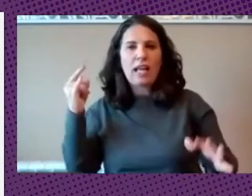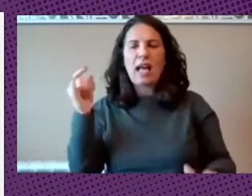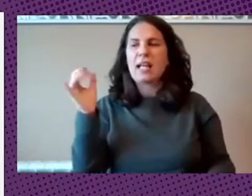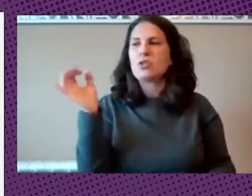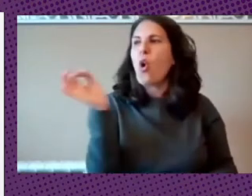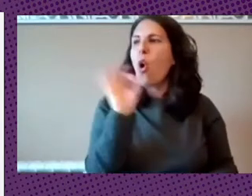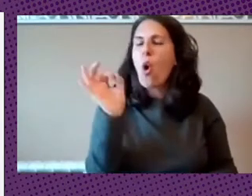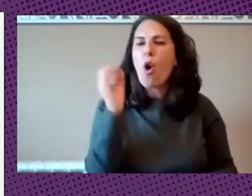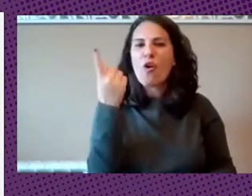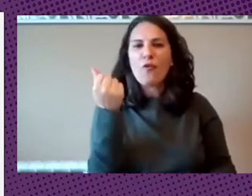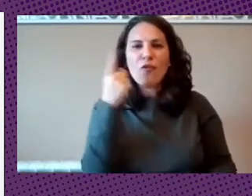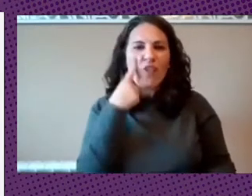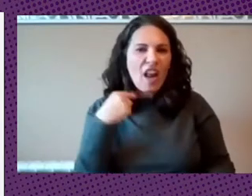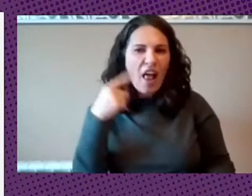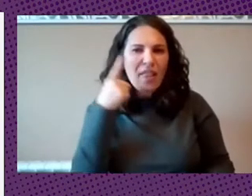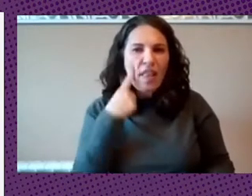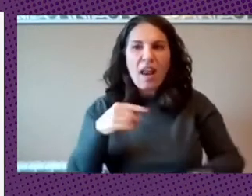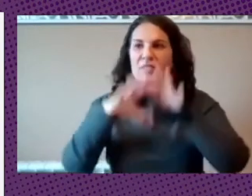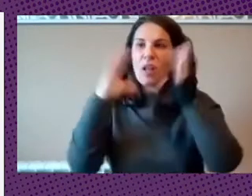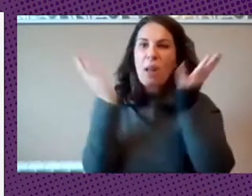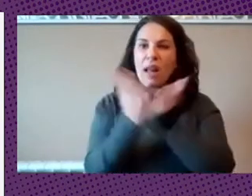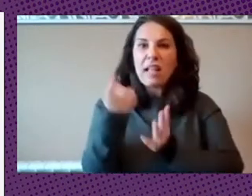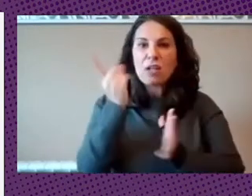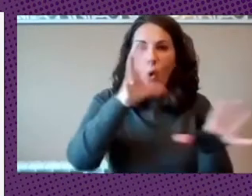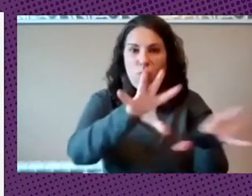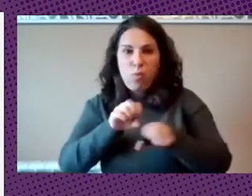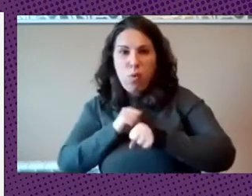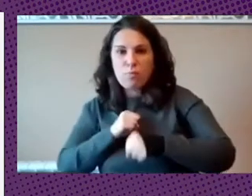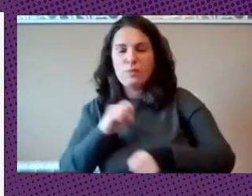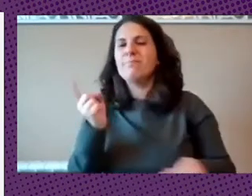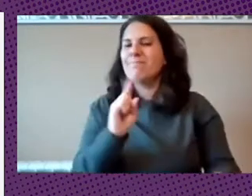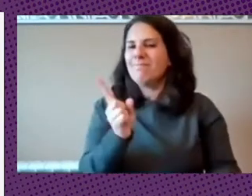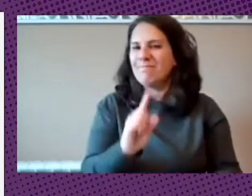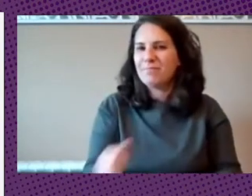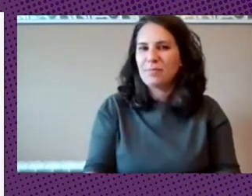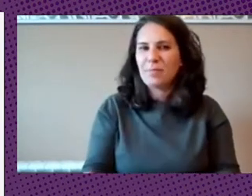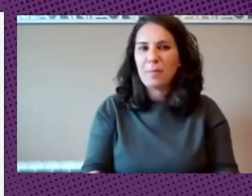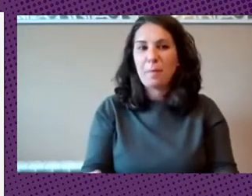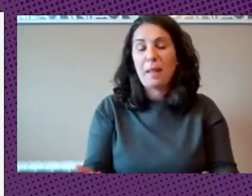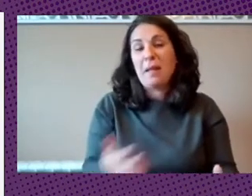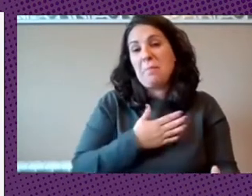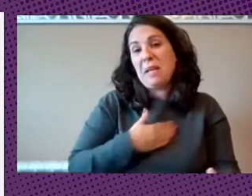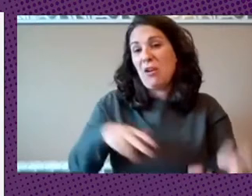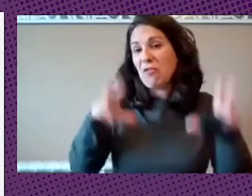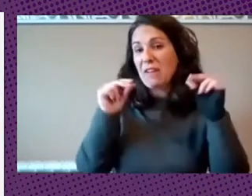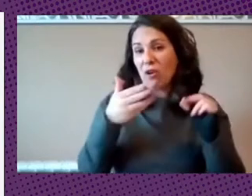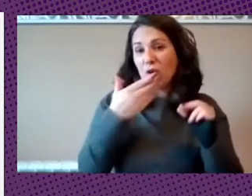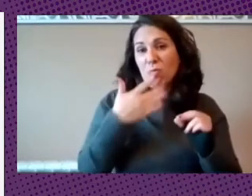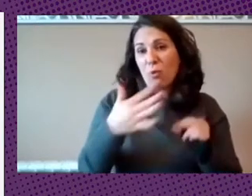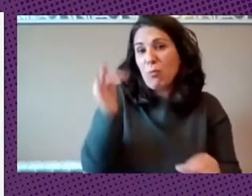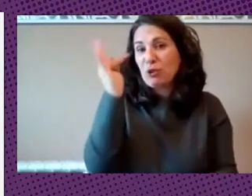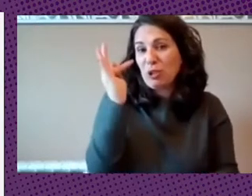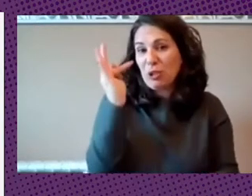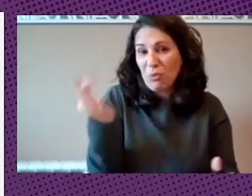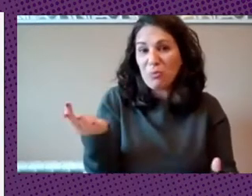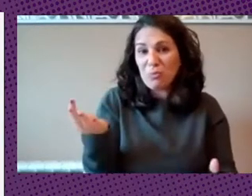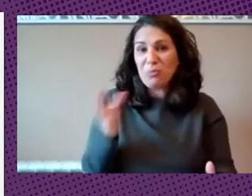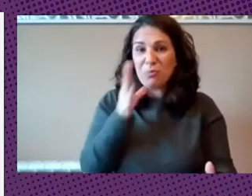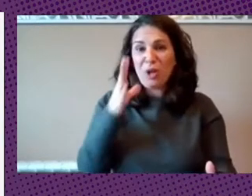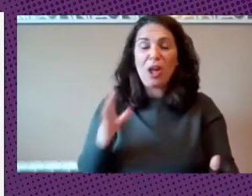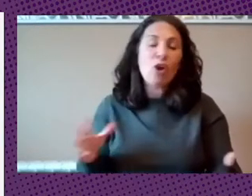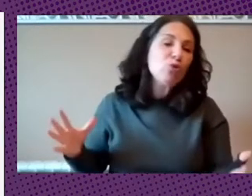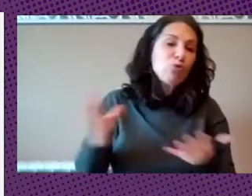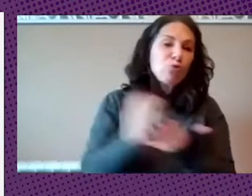las grandes financieras del planeta quería cerrar en esa nota positiva esperanzadora ya que pues no todo